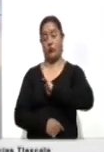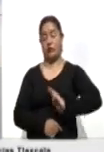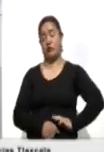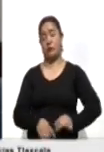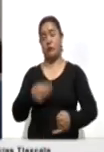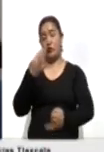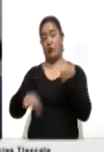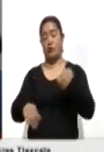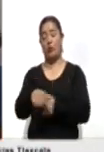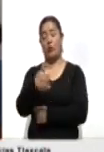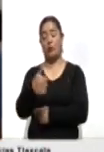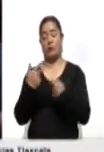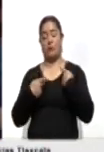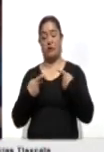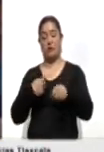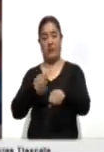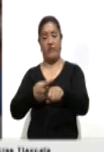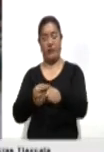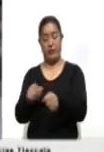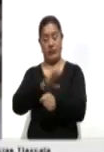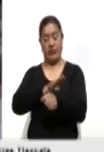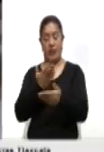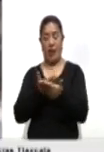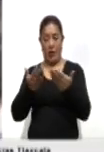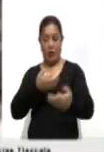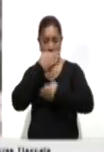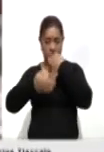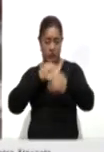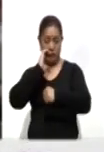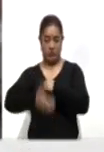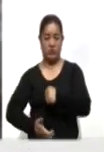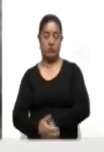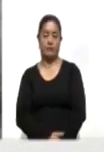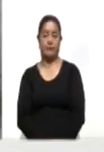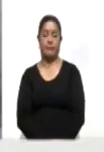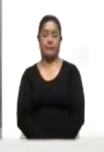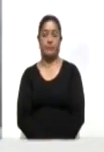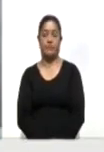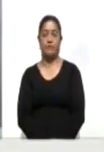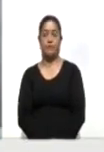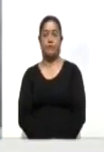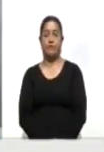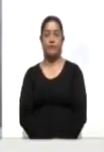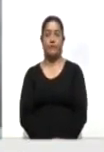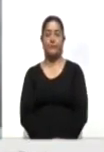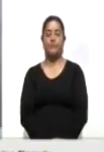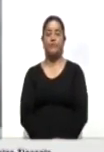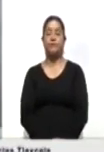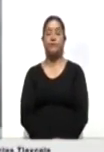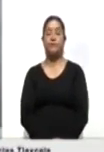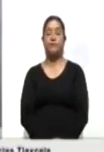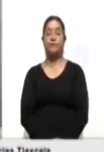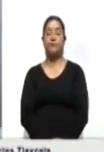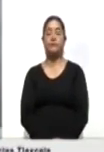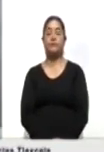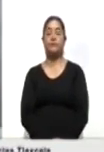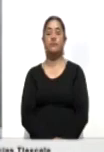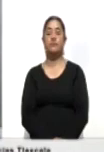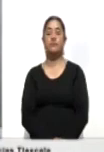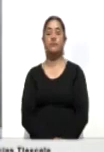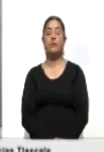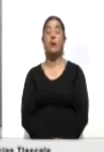Zapata 11. Con información de la redacción, Ahora Noticias. En más información personal, de